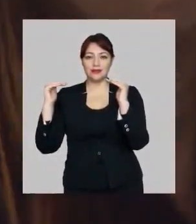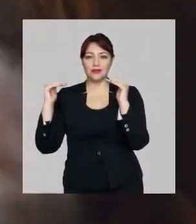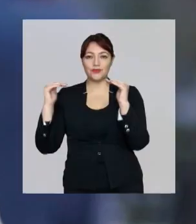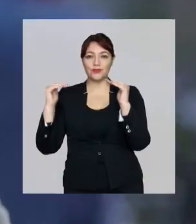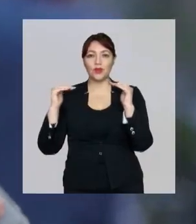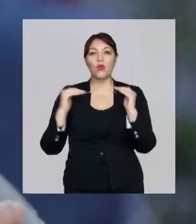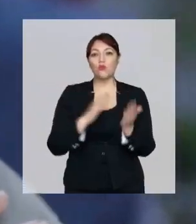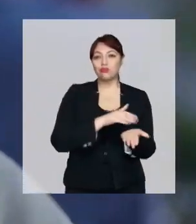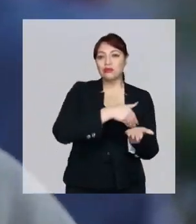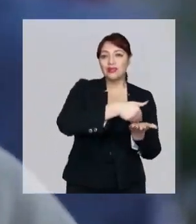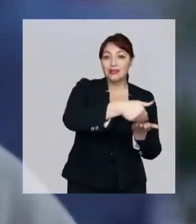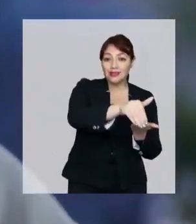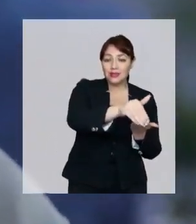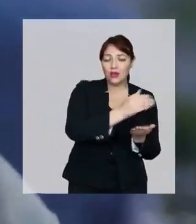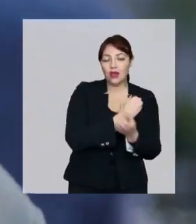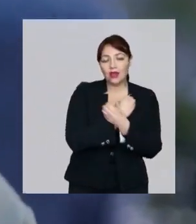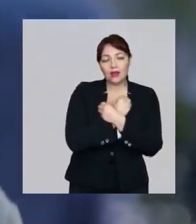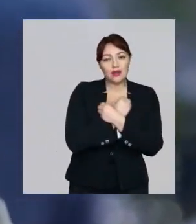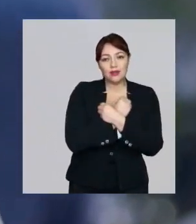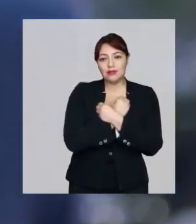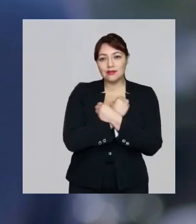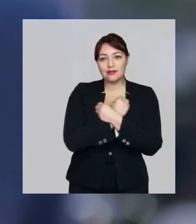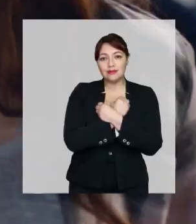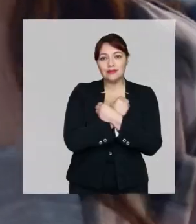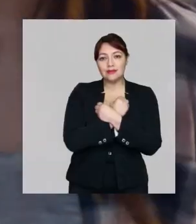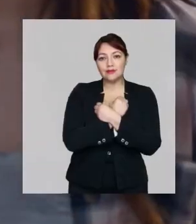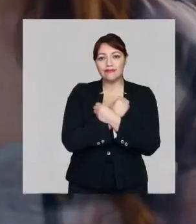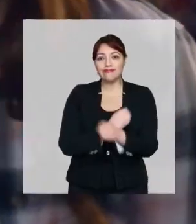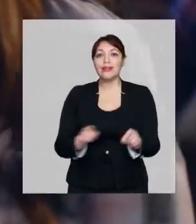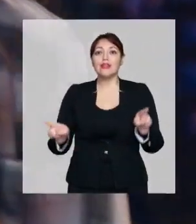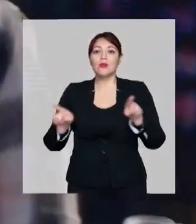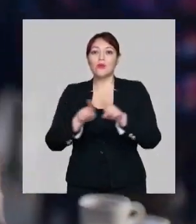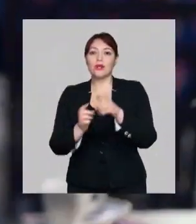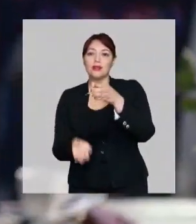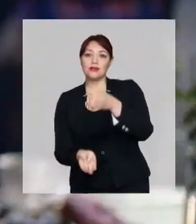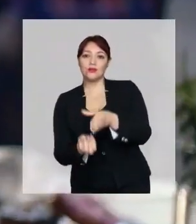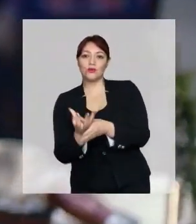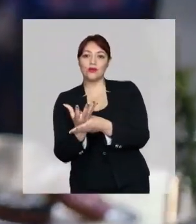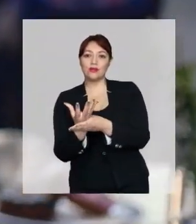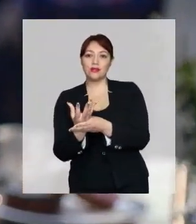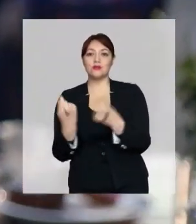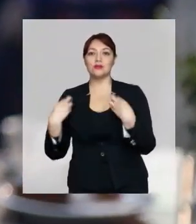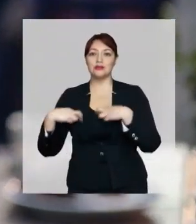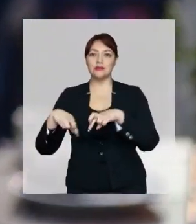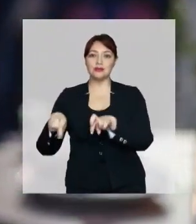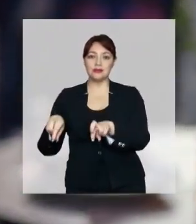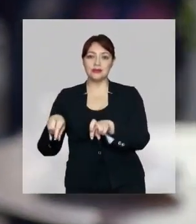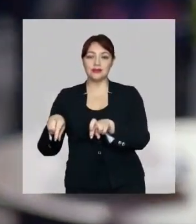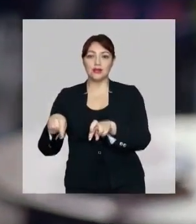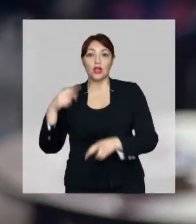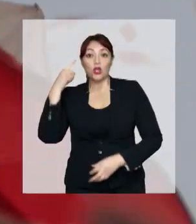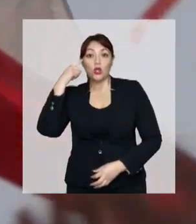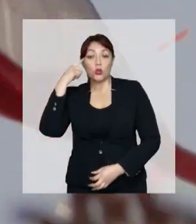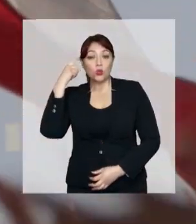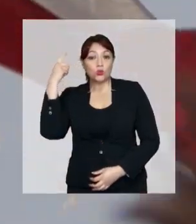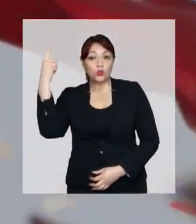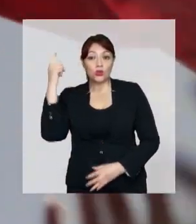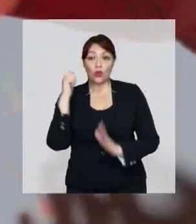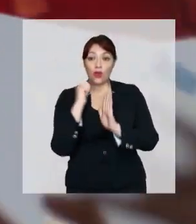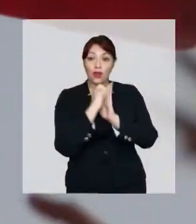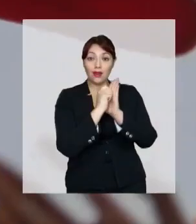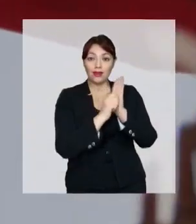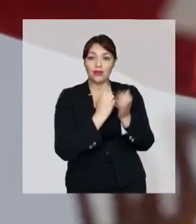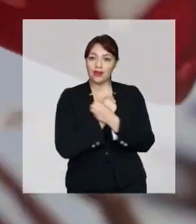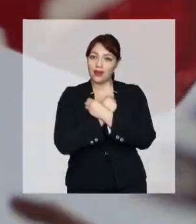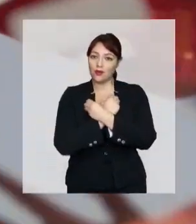Un rechazo con amor es una nueva oportunidad. Y un sueño escrito con amor